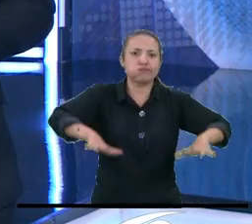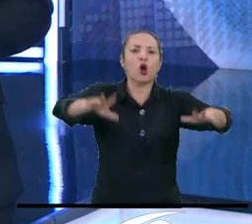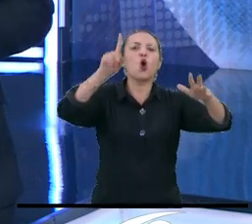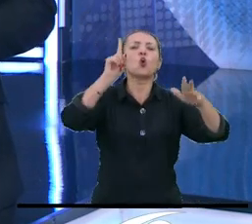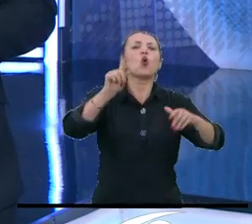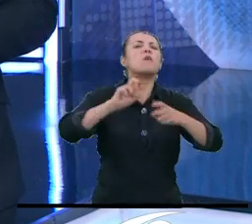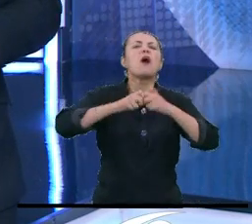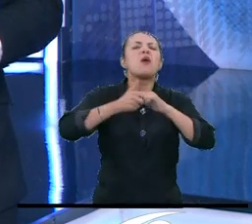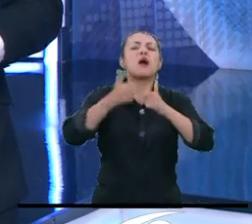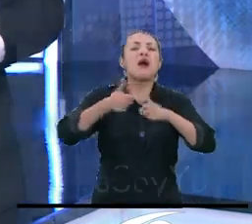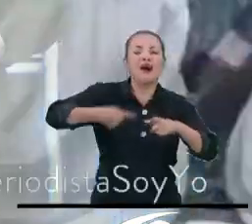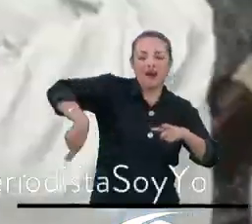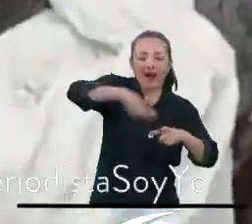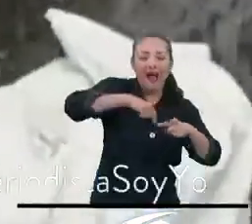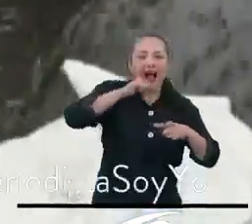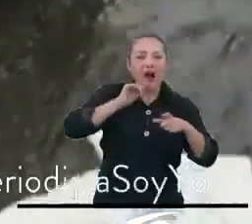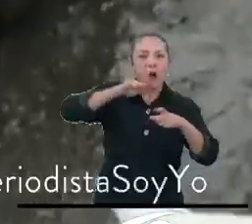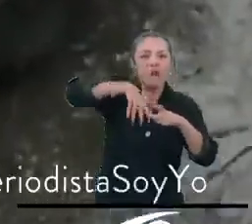alcantarillado.